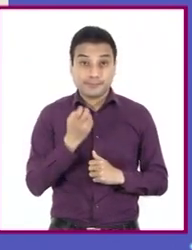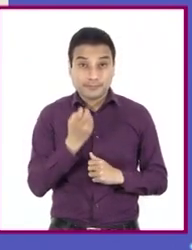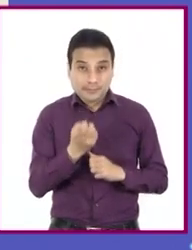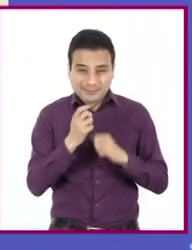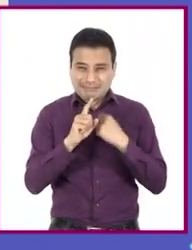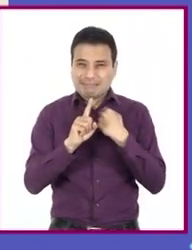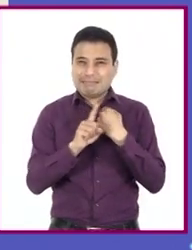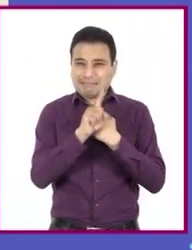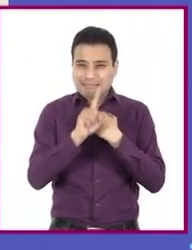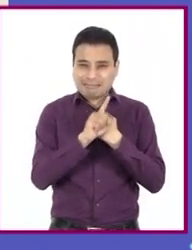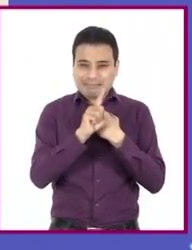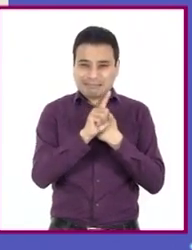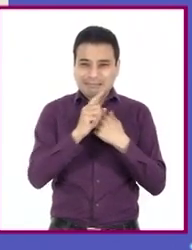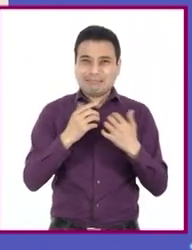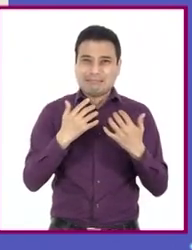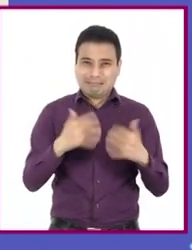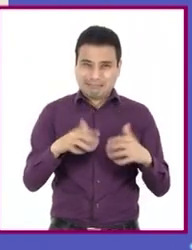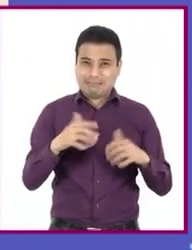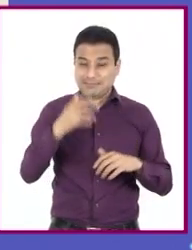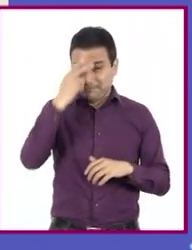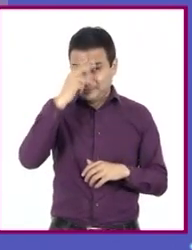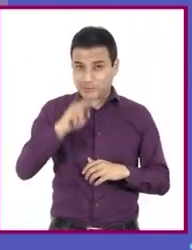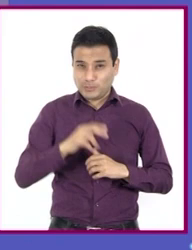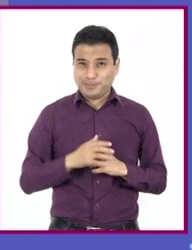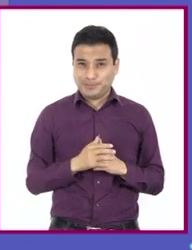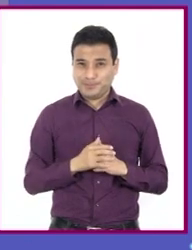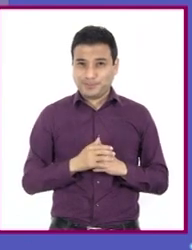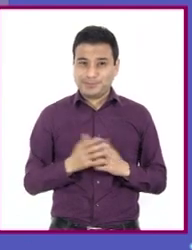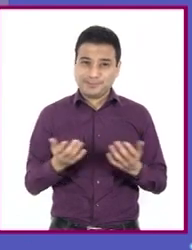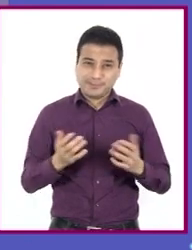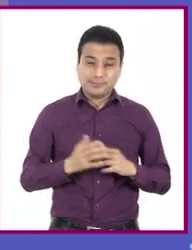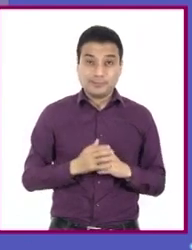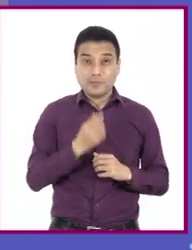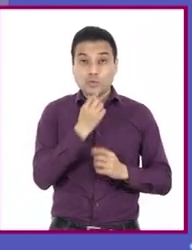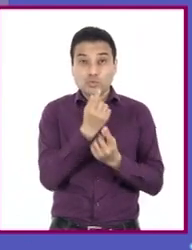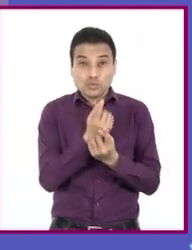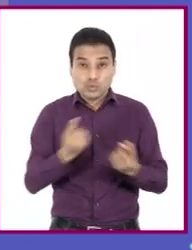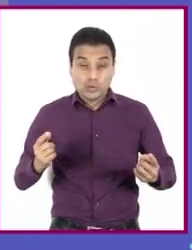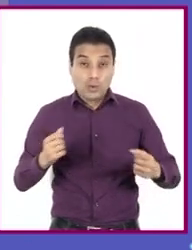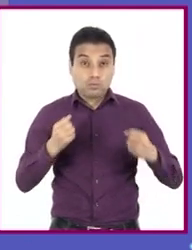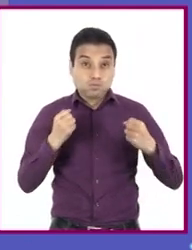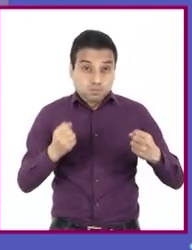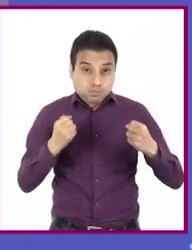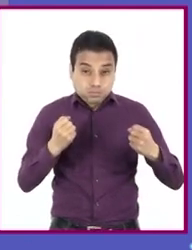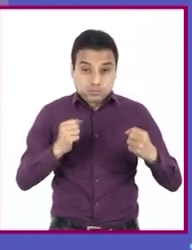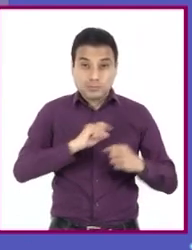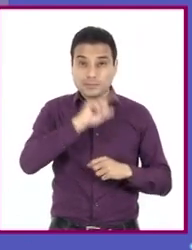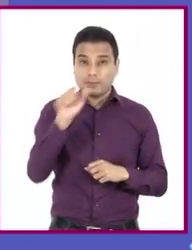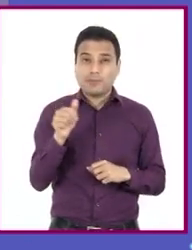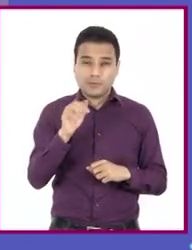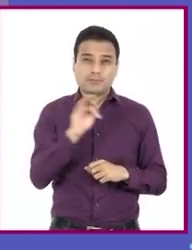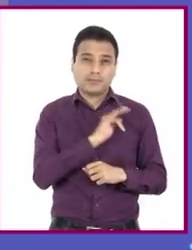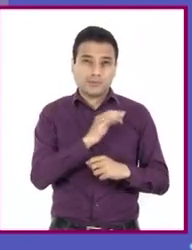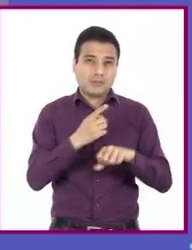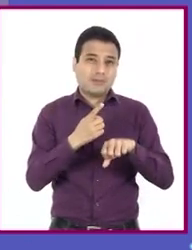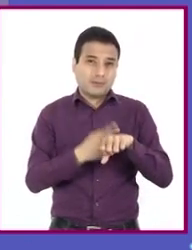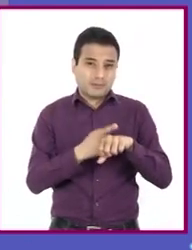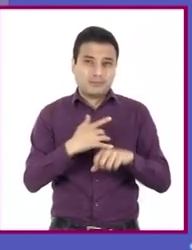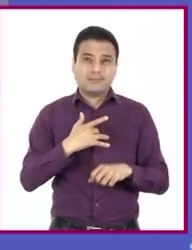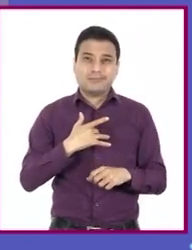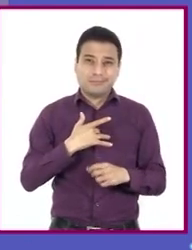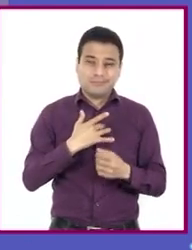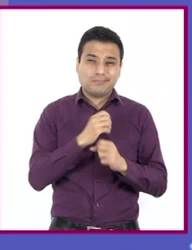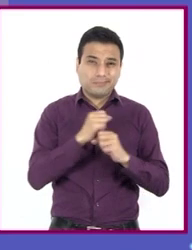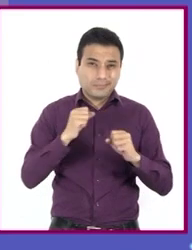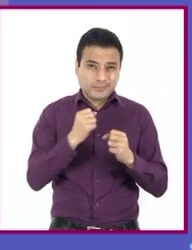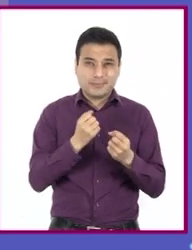importante de salud pública en nuestro país. La obesidad favorece a largo plazo la aparición de enfermedades tales como infartos, diabetes